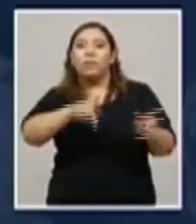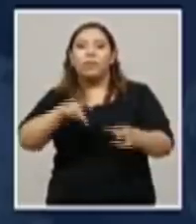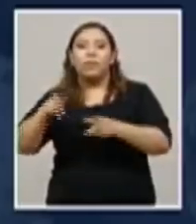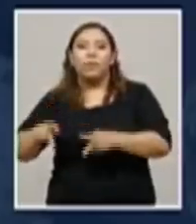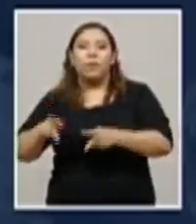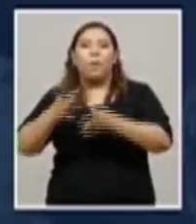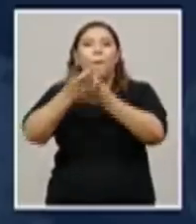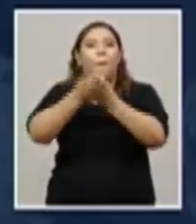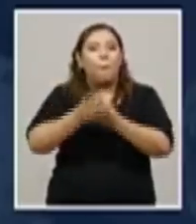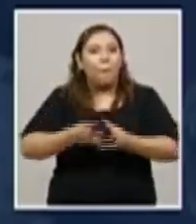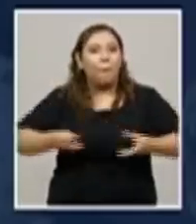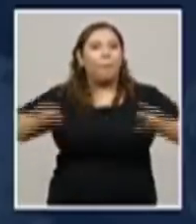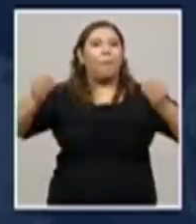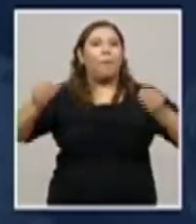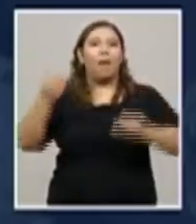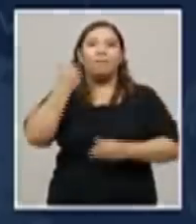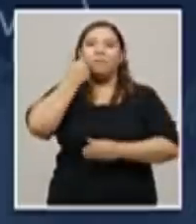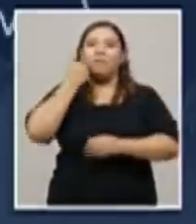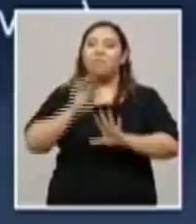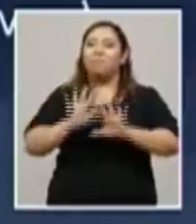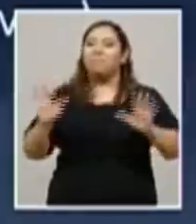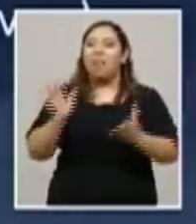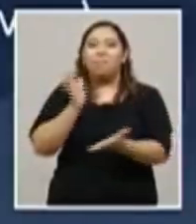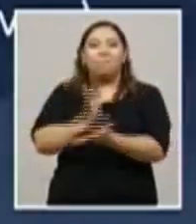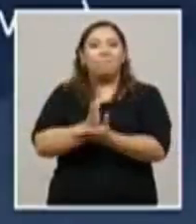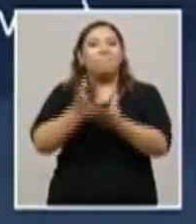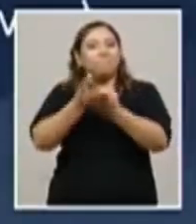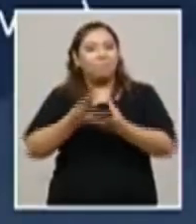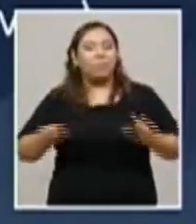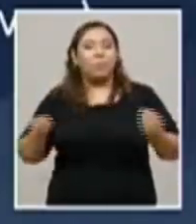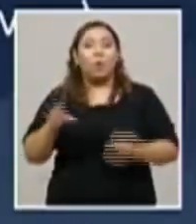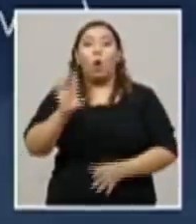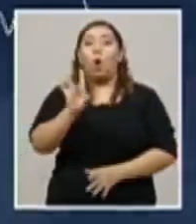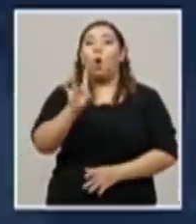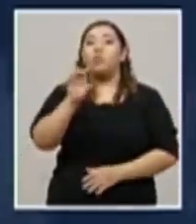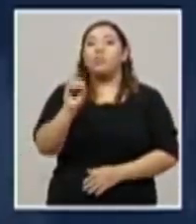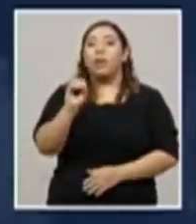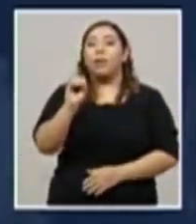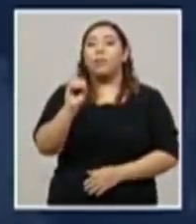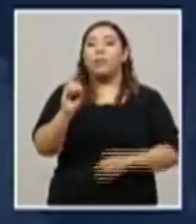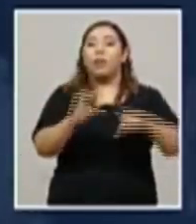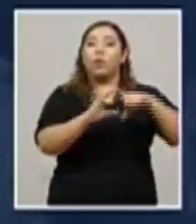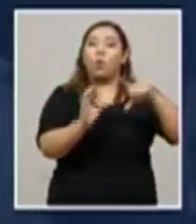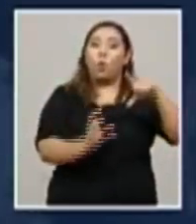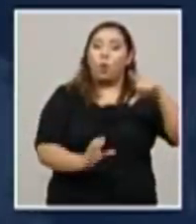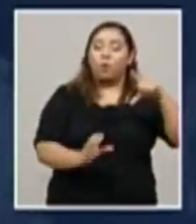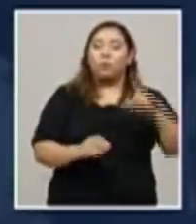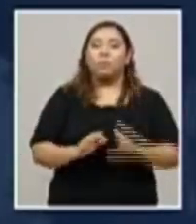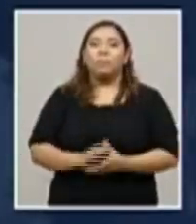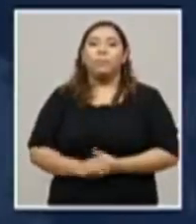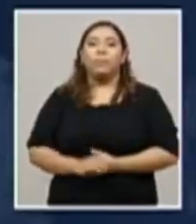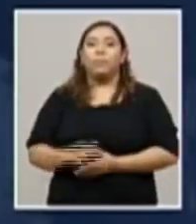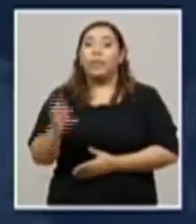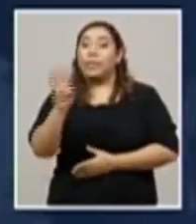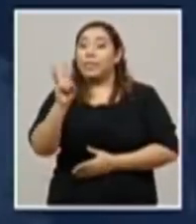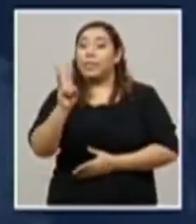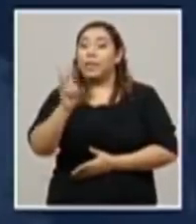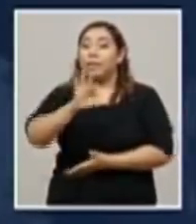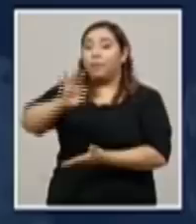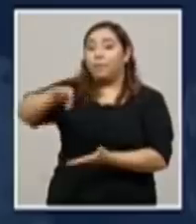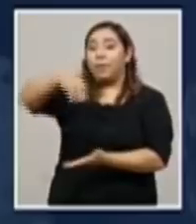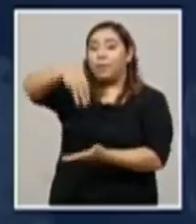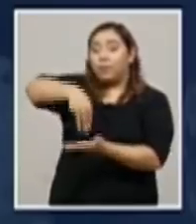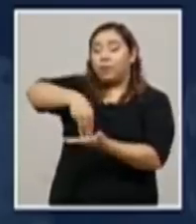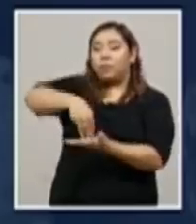del COVID-19 a nivel nacional. De estos, 80 pertenecen al Departamento de Cortés, 6 a Francisco